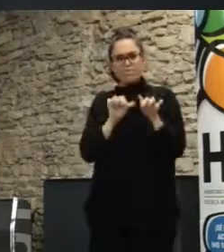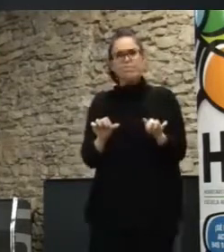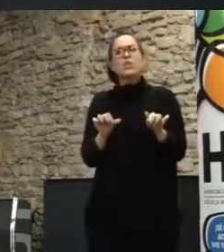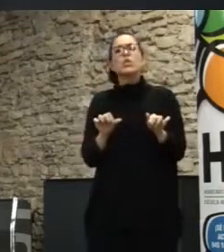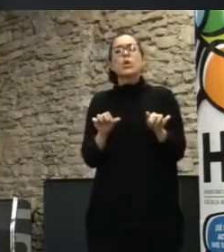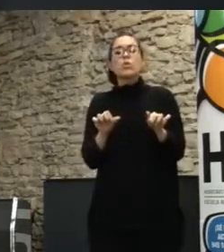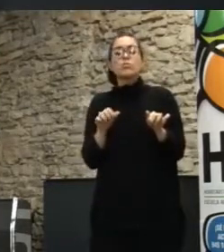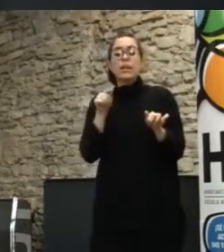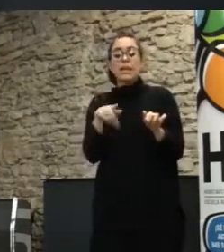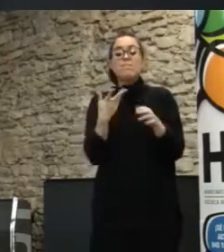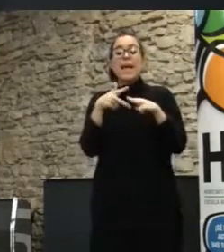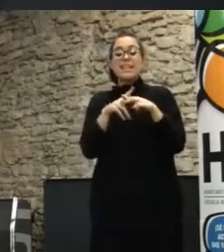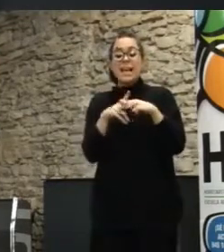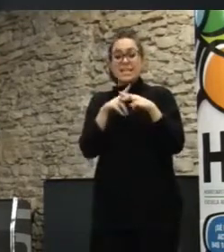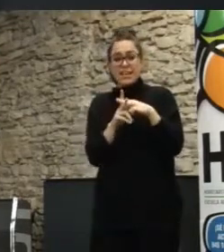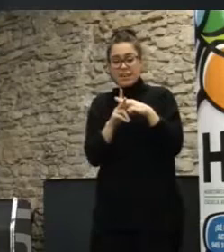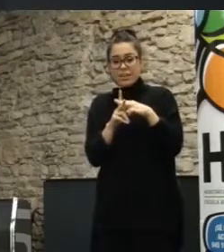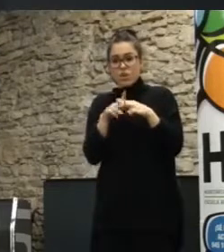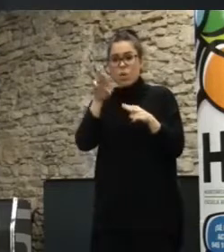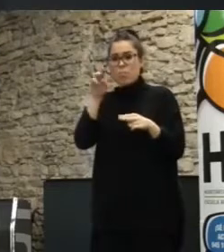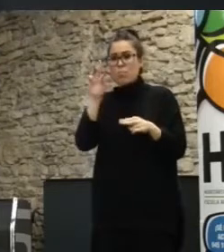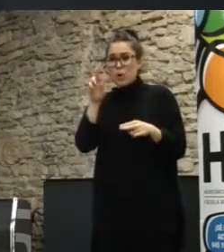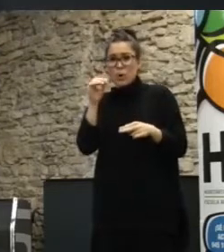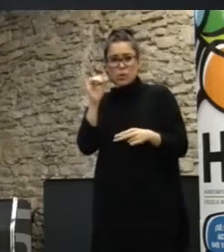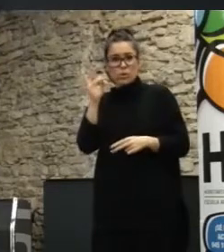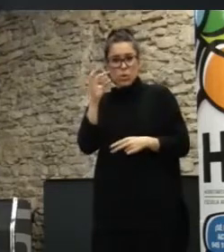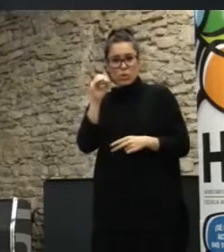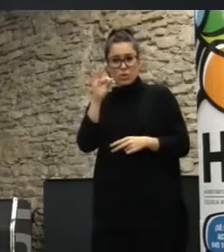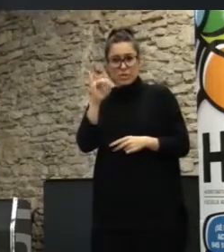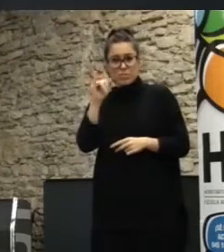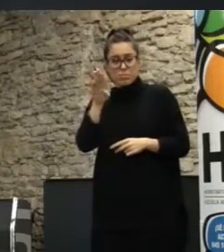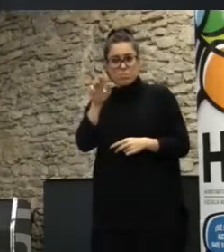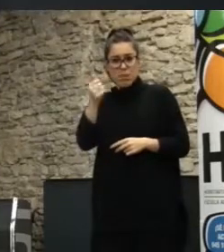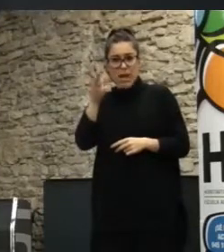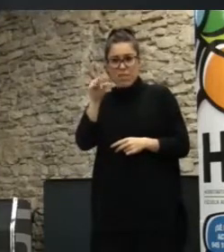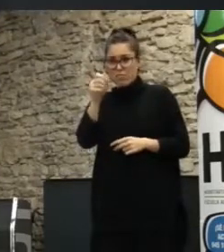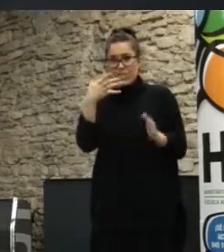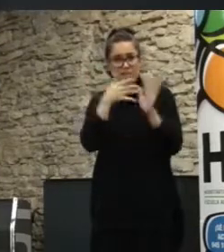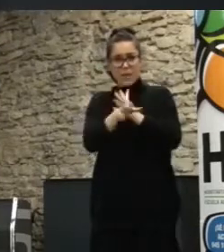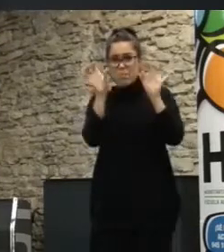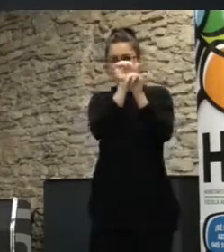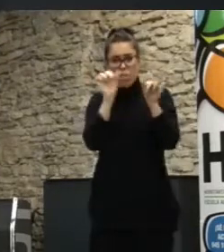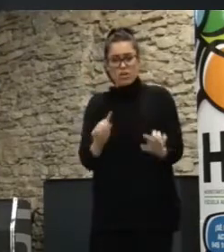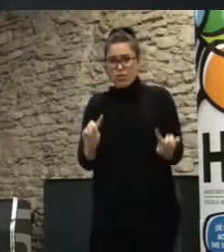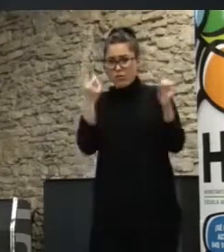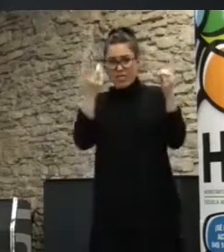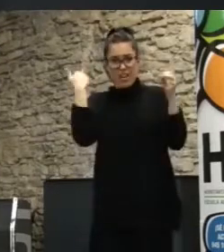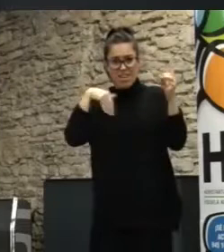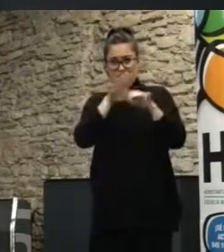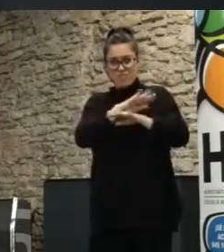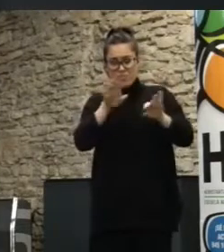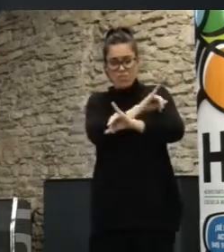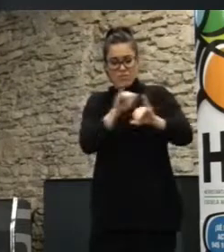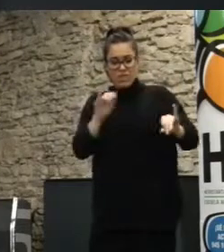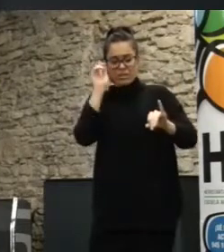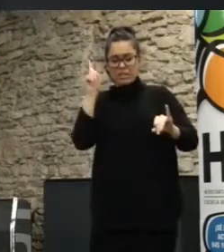talleres de prototipado. Bueno, el prototipado es como un modelo no definitivo, ¿no? Viene de la arquitectura, también del mundo hacker, del